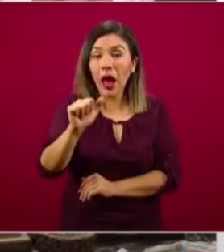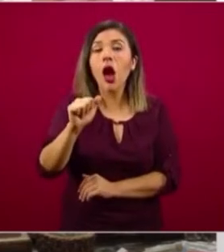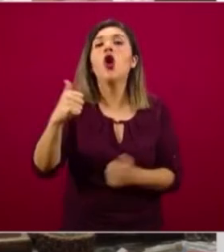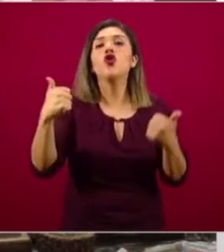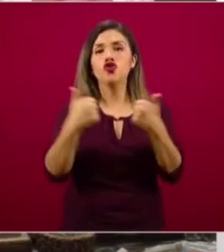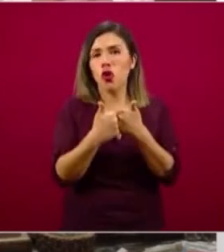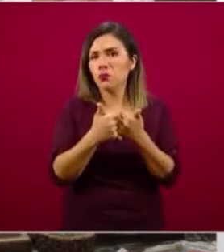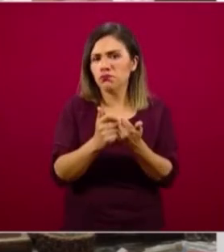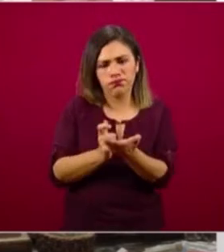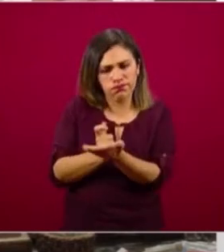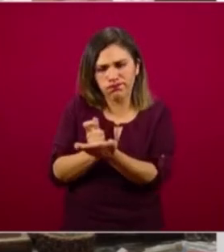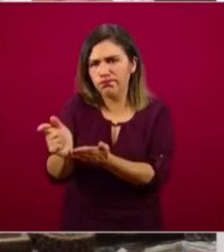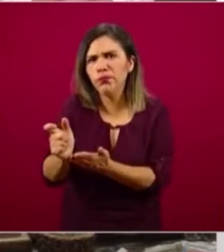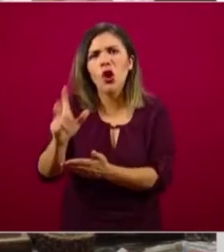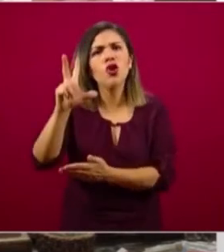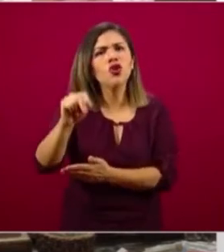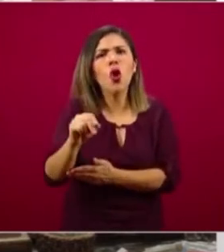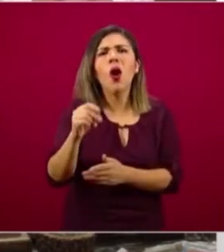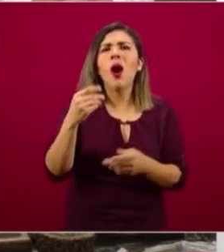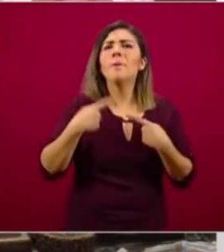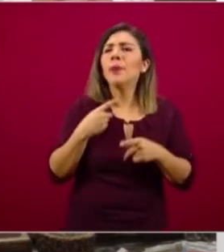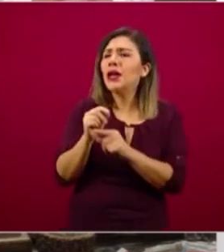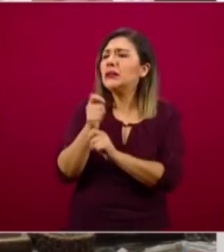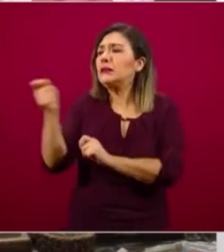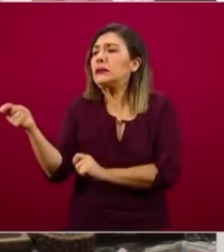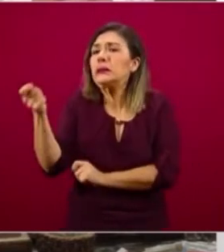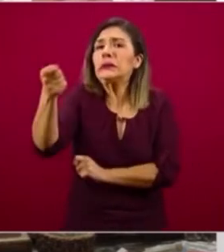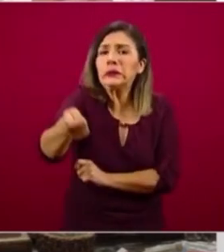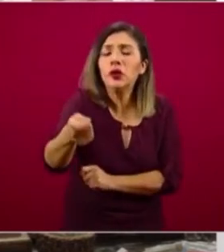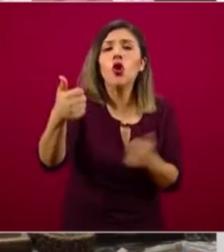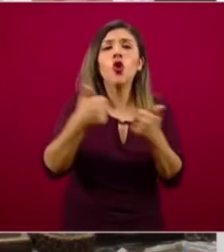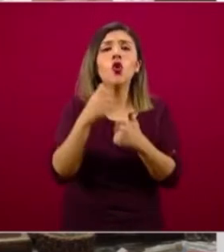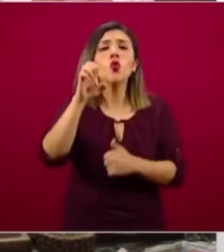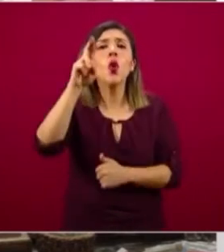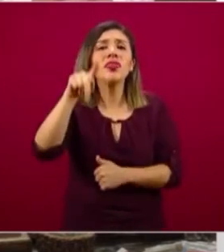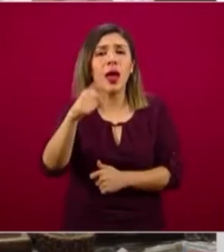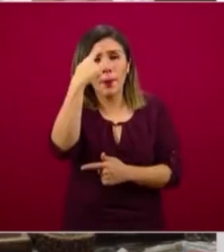manera directa, sin intermediarios, a través de cuentas.